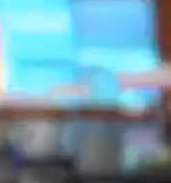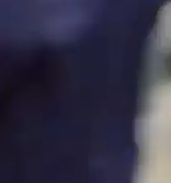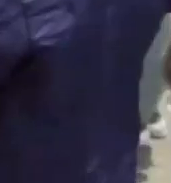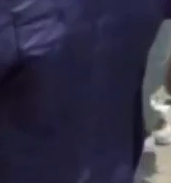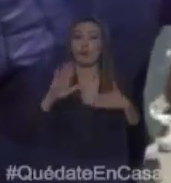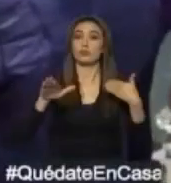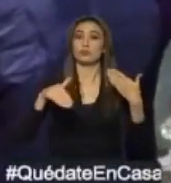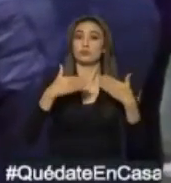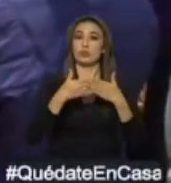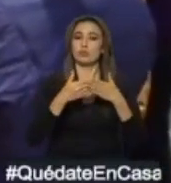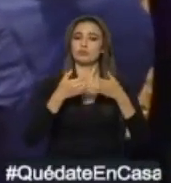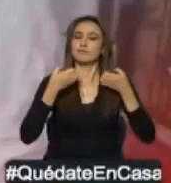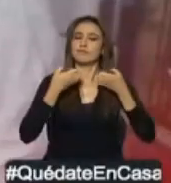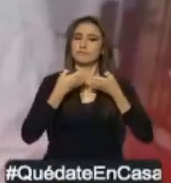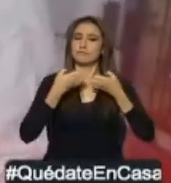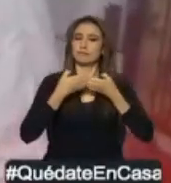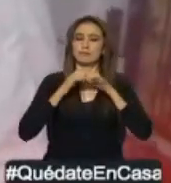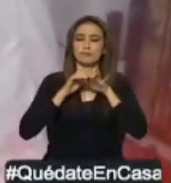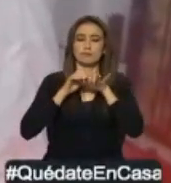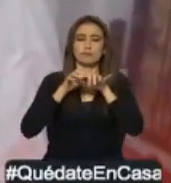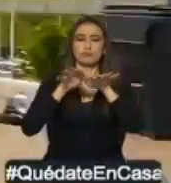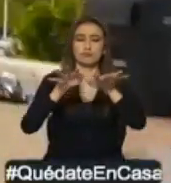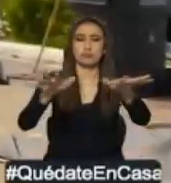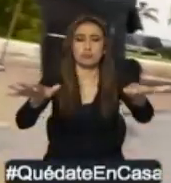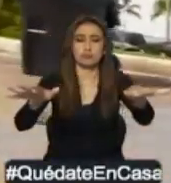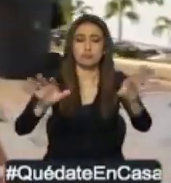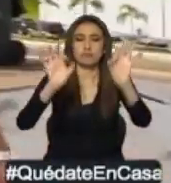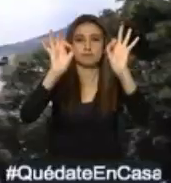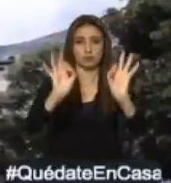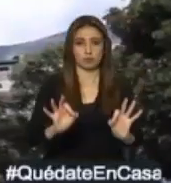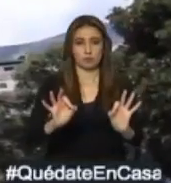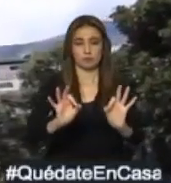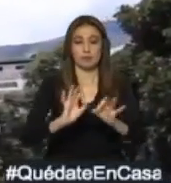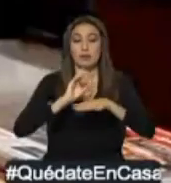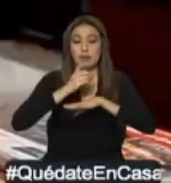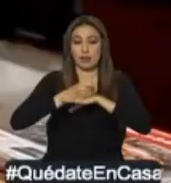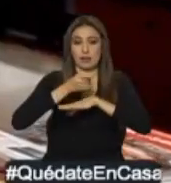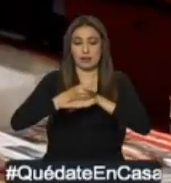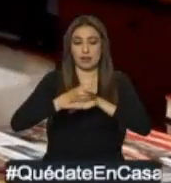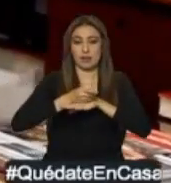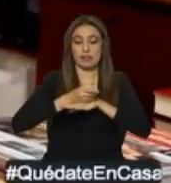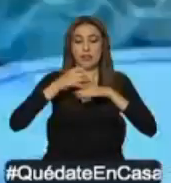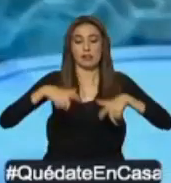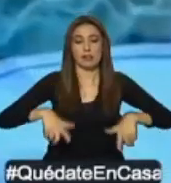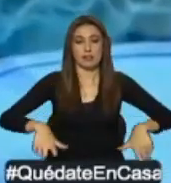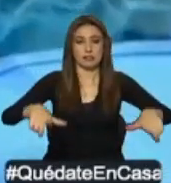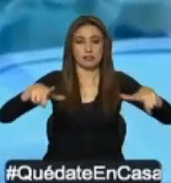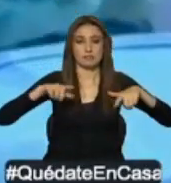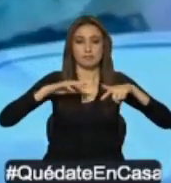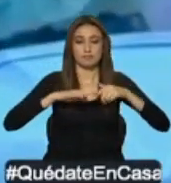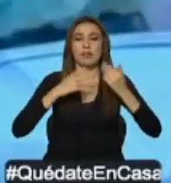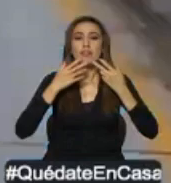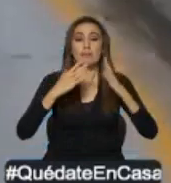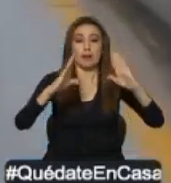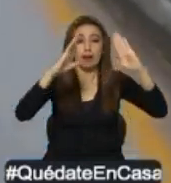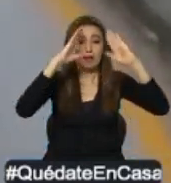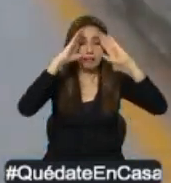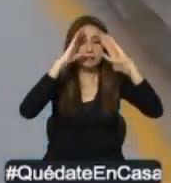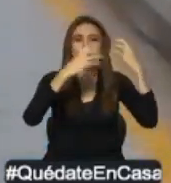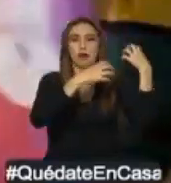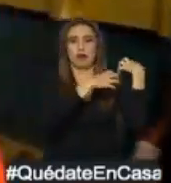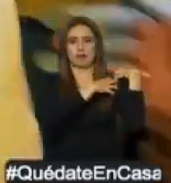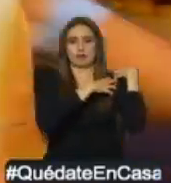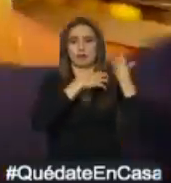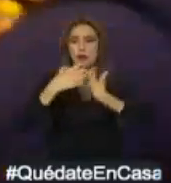Todos nuestros equipos están desplegados en territorio para cumplir con el mandato del presidente Lenín Moreno, garantizar atención oportuna,